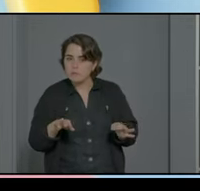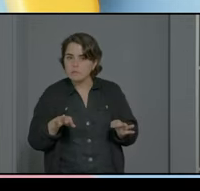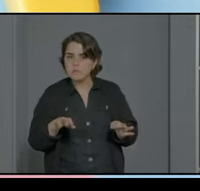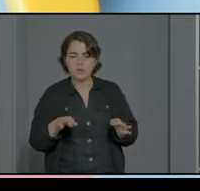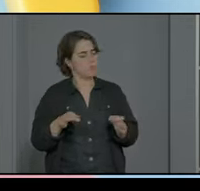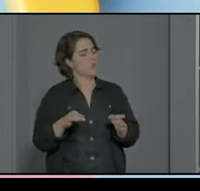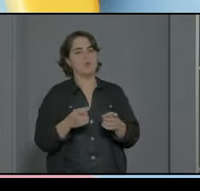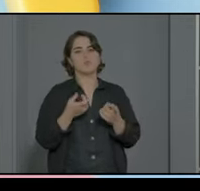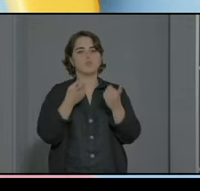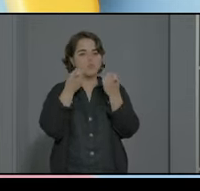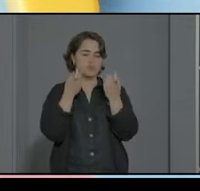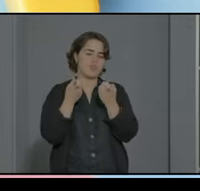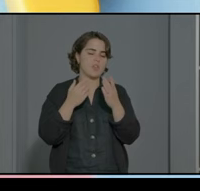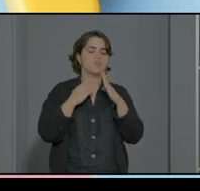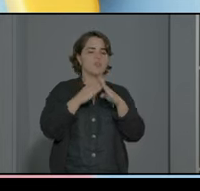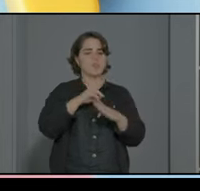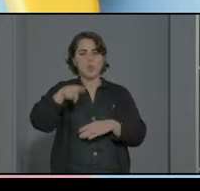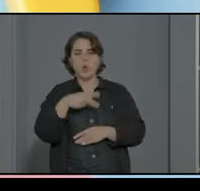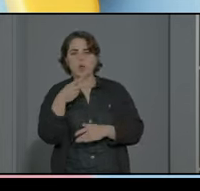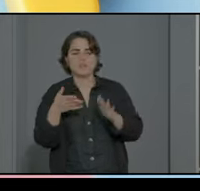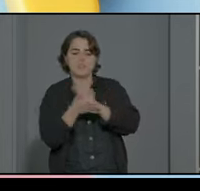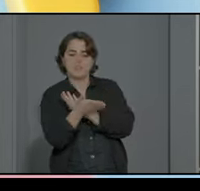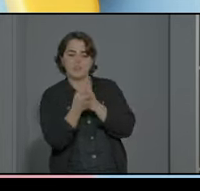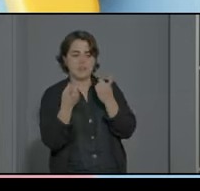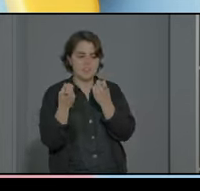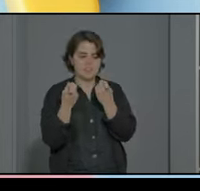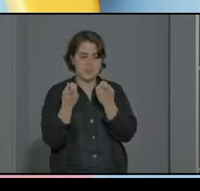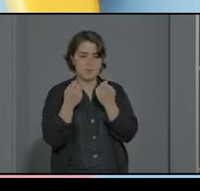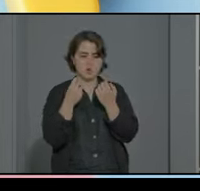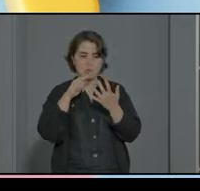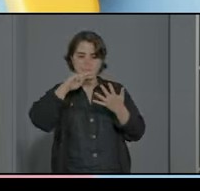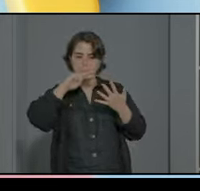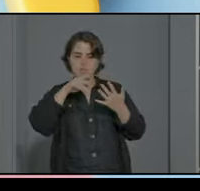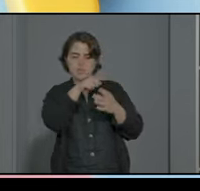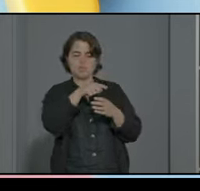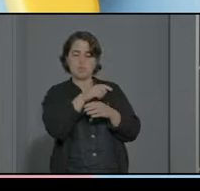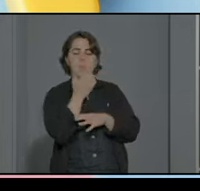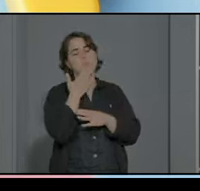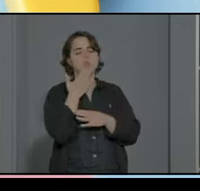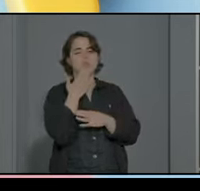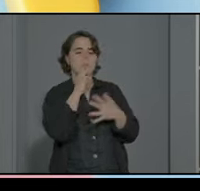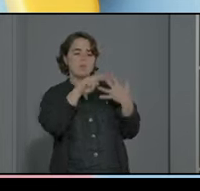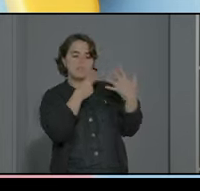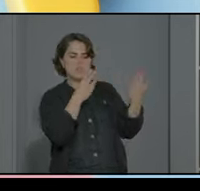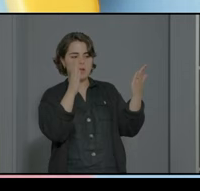suficiente necesitamos hacer visible esa invisibilidad que tiene y